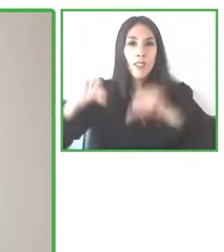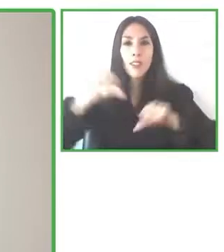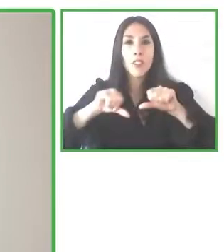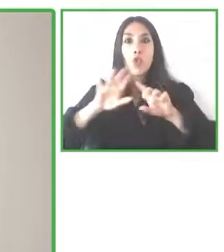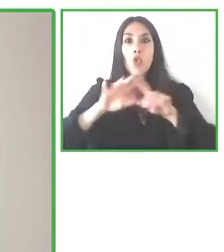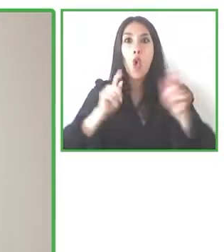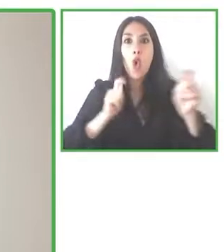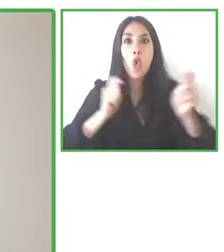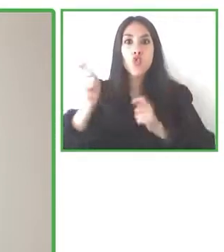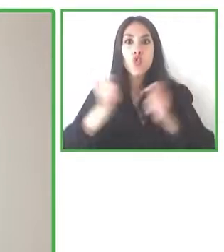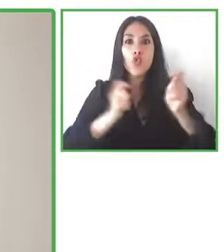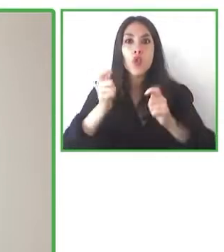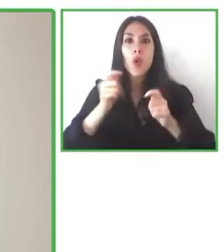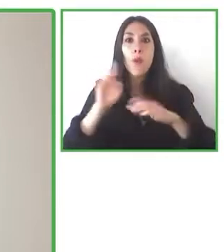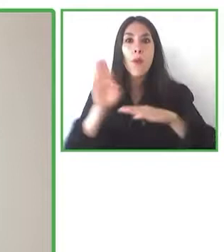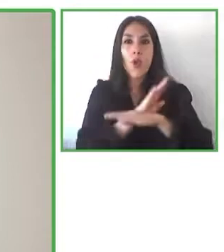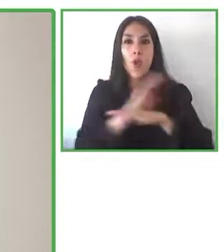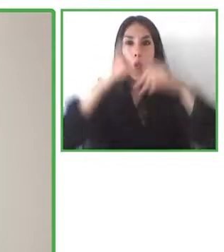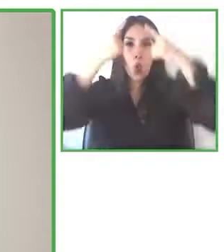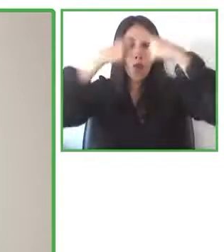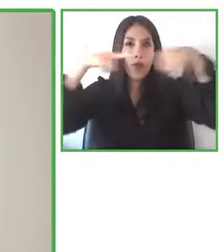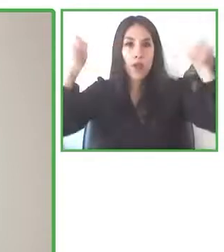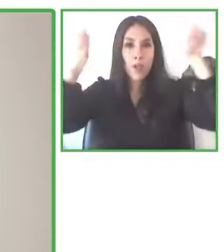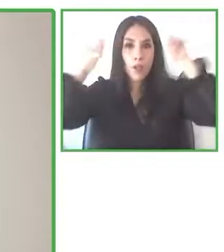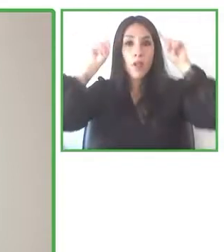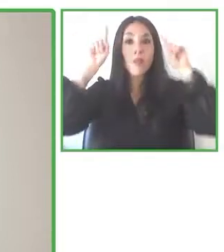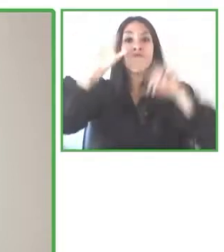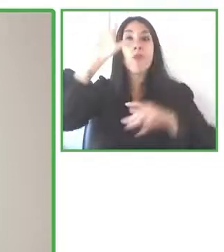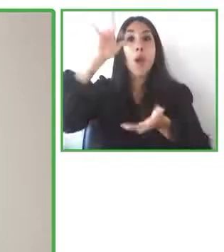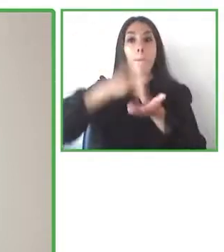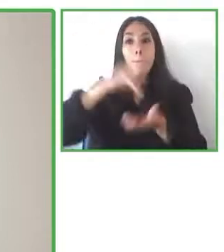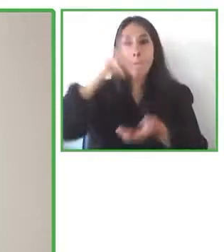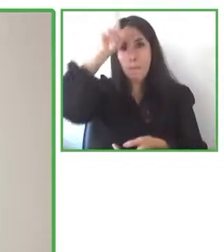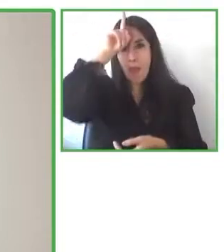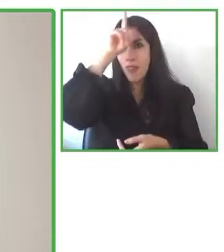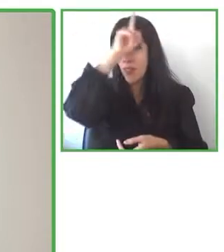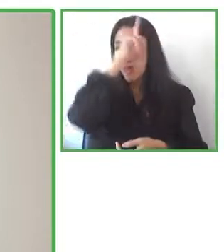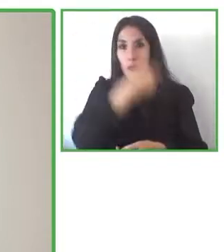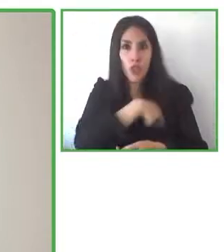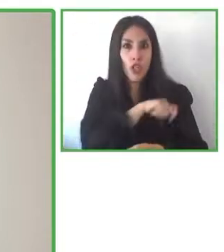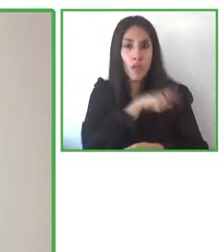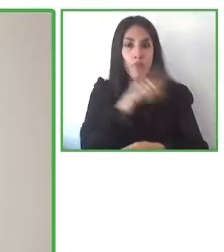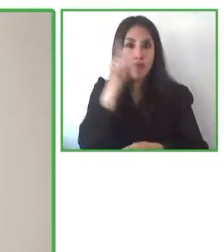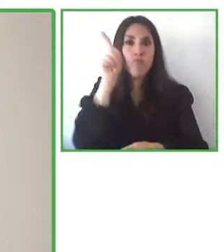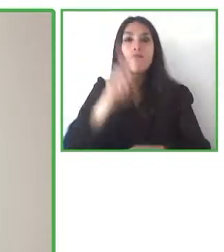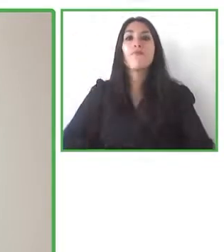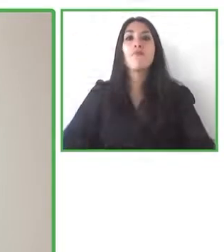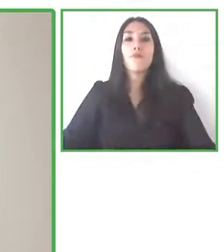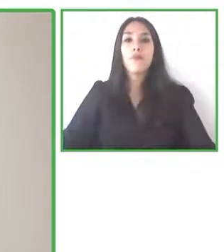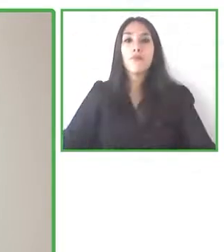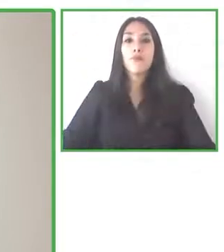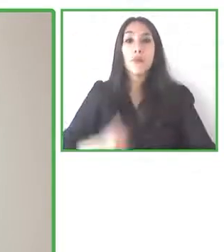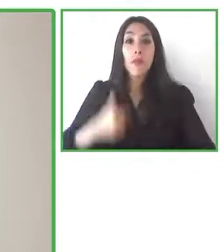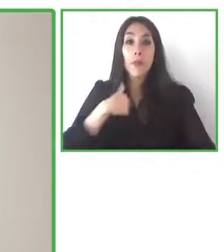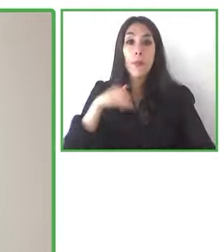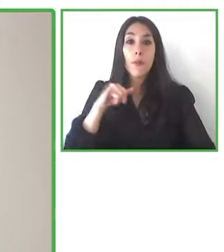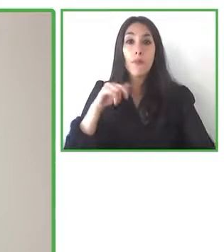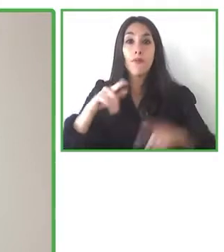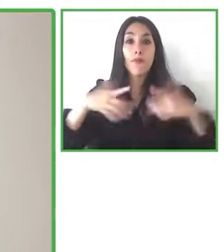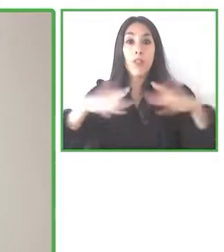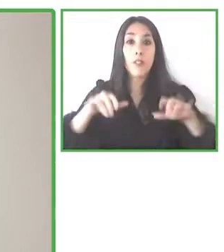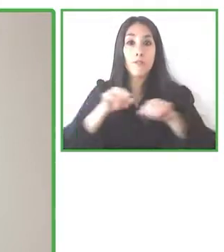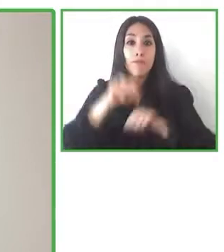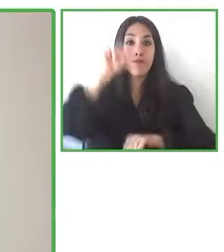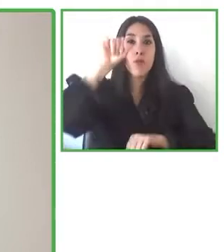Complutense de Madrid. Y soy profesional certificado en competencias clave de accesibilidad por